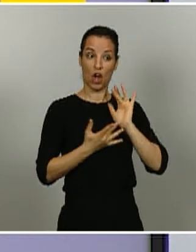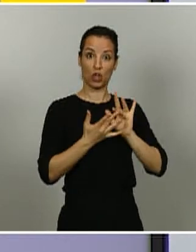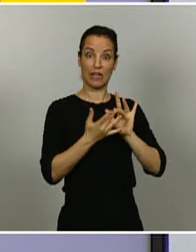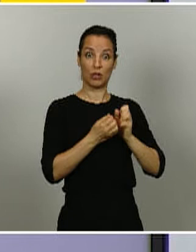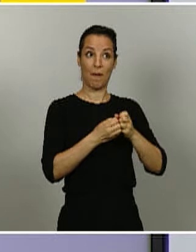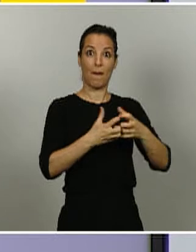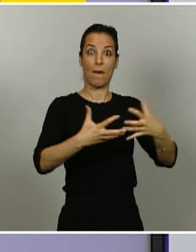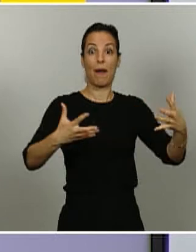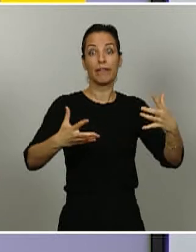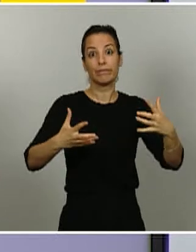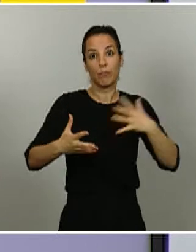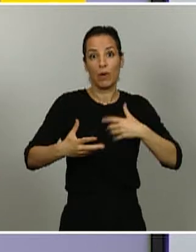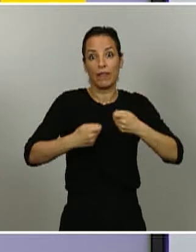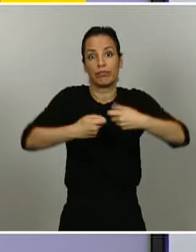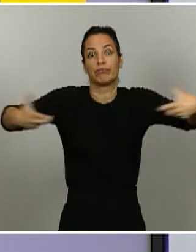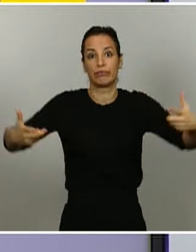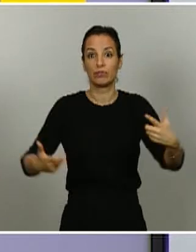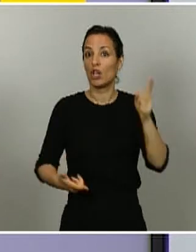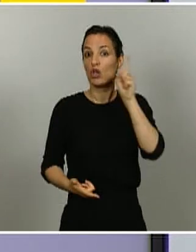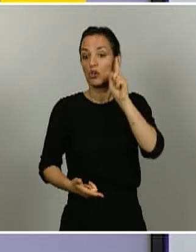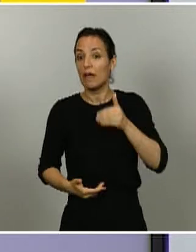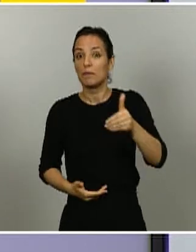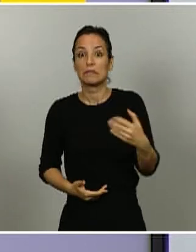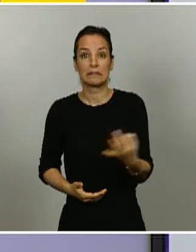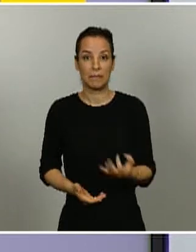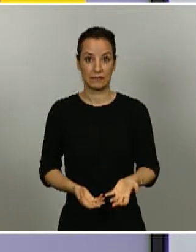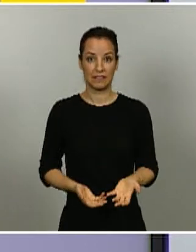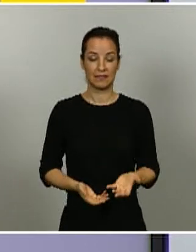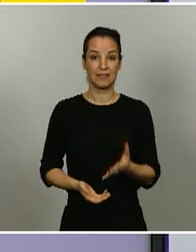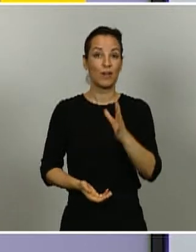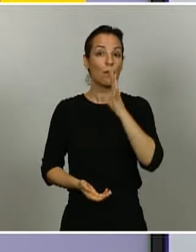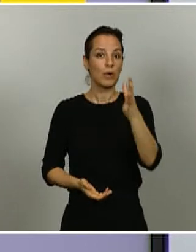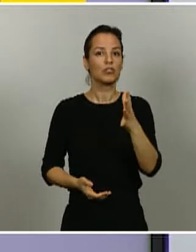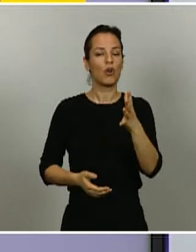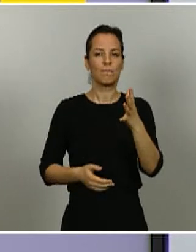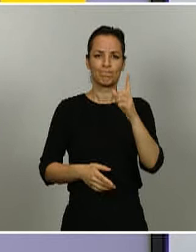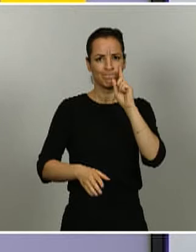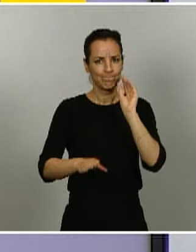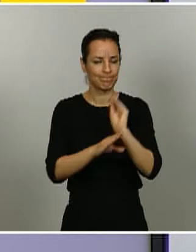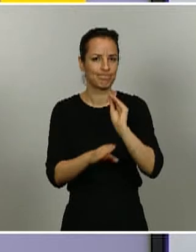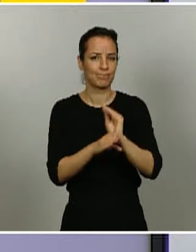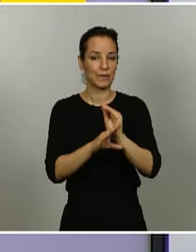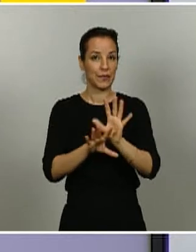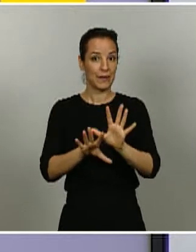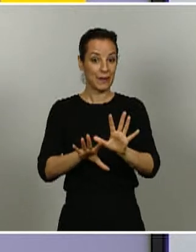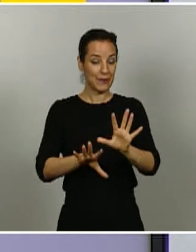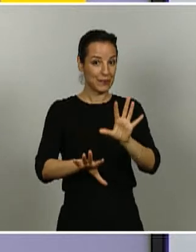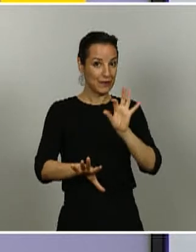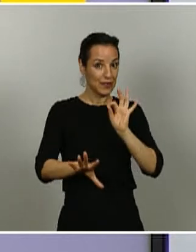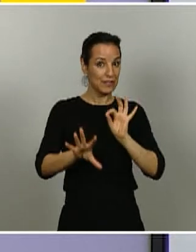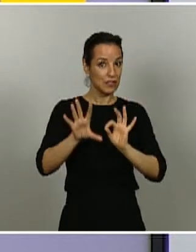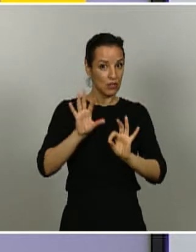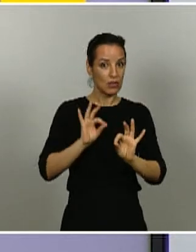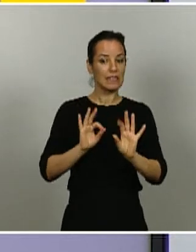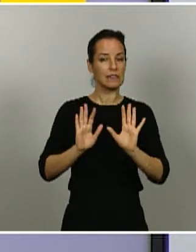qué va a pasar. Por eso, los criterios de cautela y de ir tomando las decisiones con la